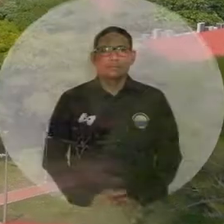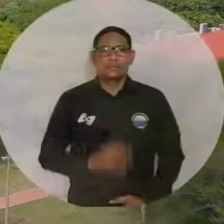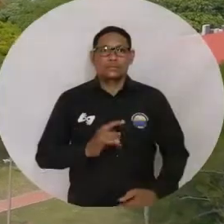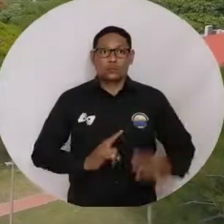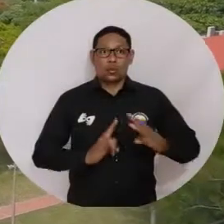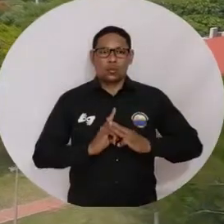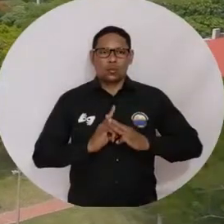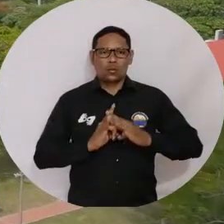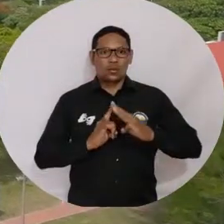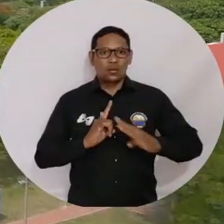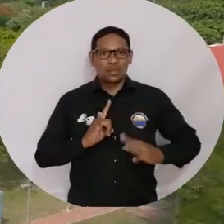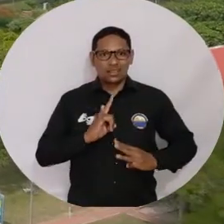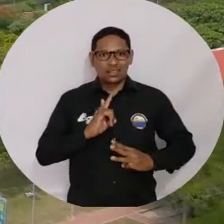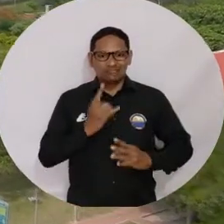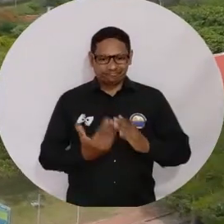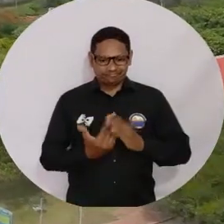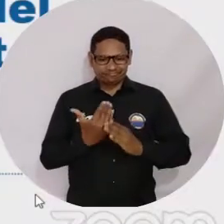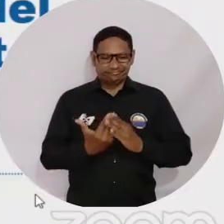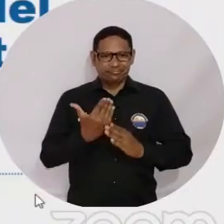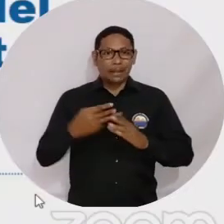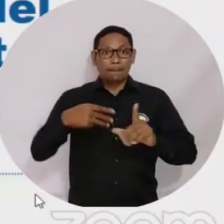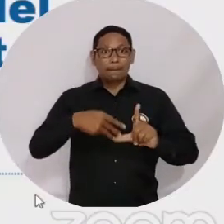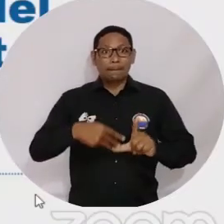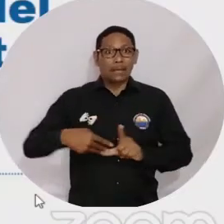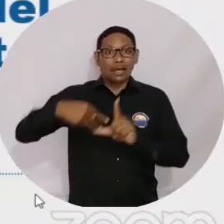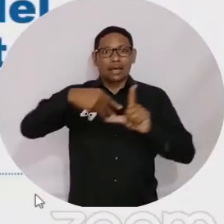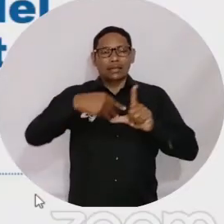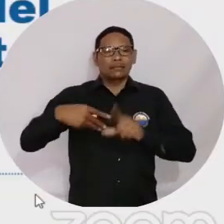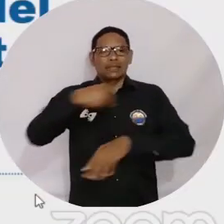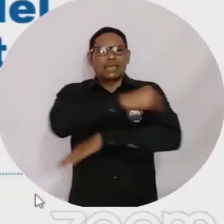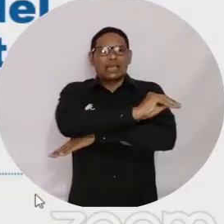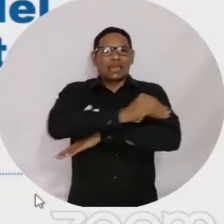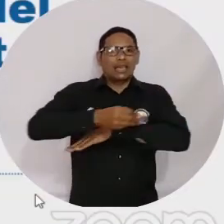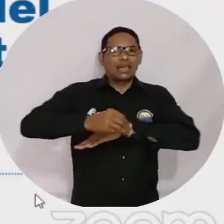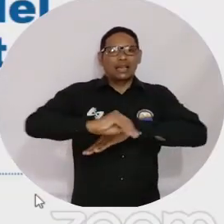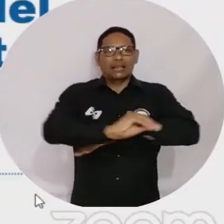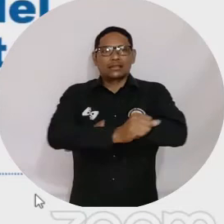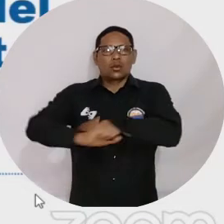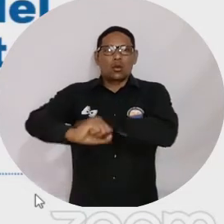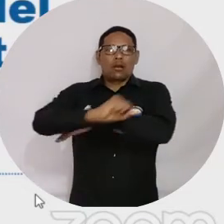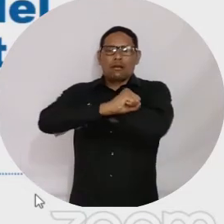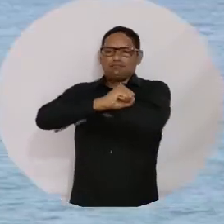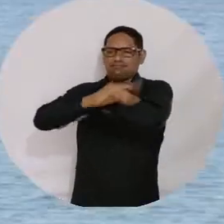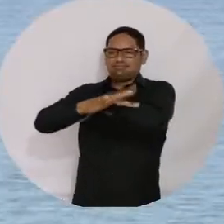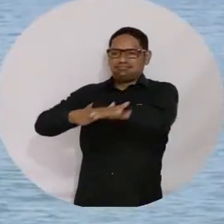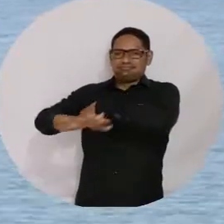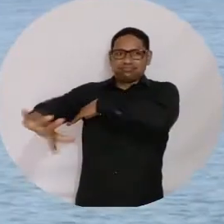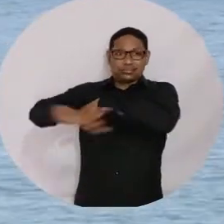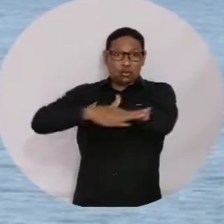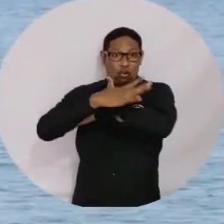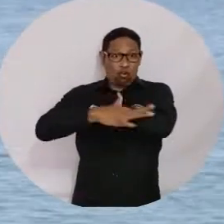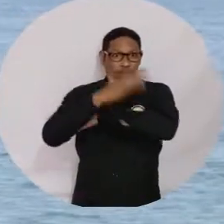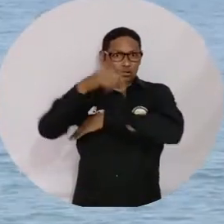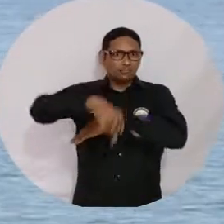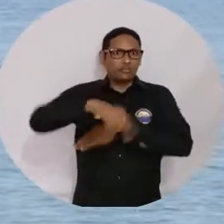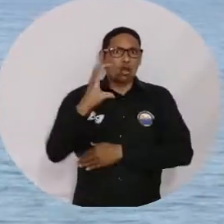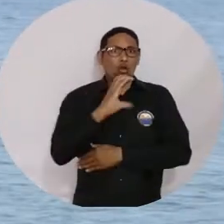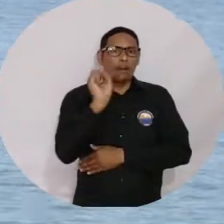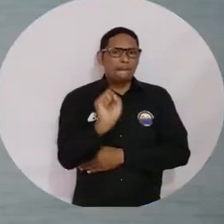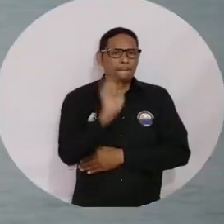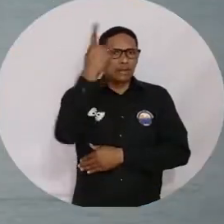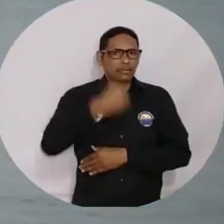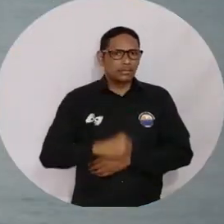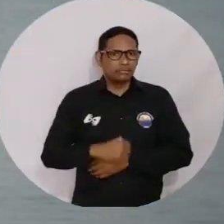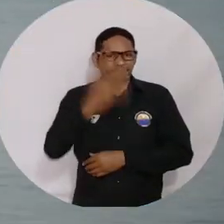La Universidad del Magdalena realizó el lanzamiento de la maestría en gestión del territorio marino costero, una oferta pionera en su materia en Colombia que nace como